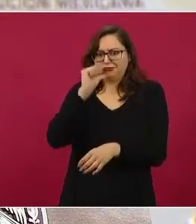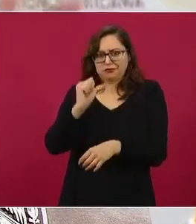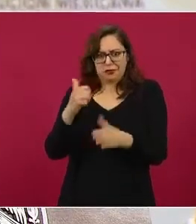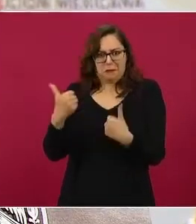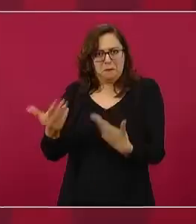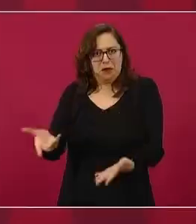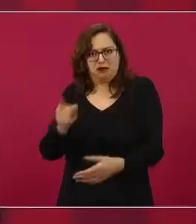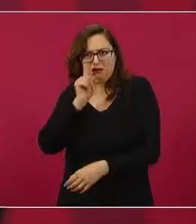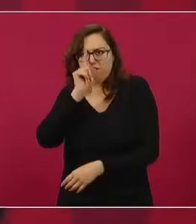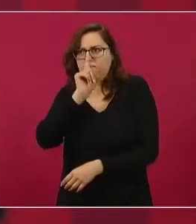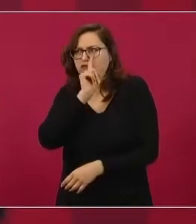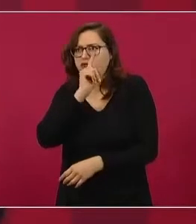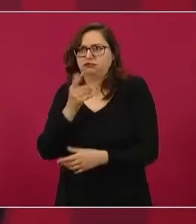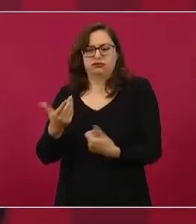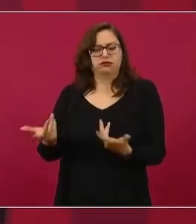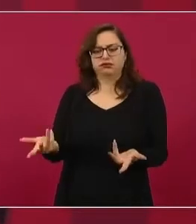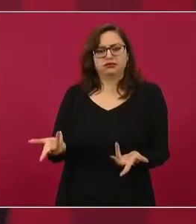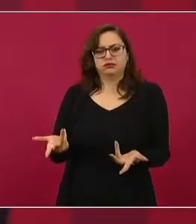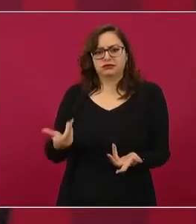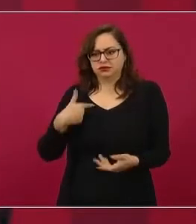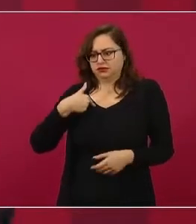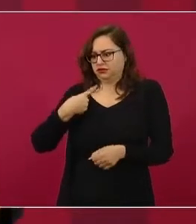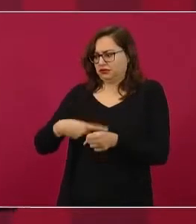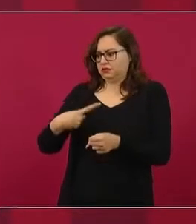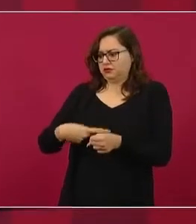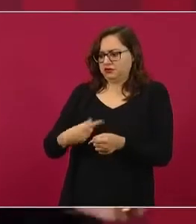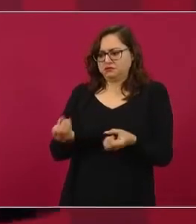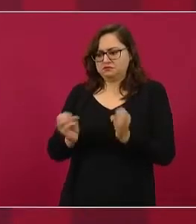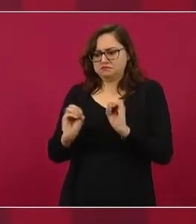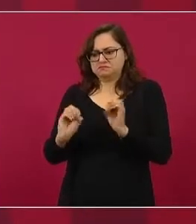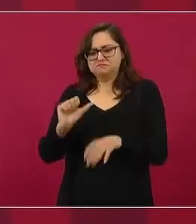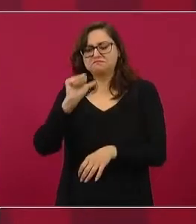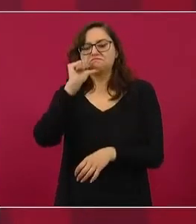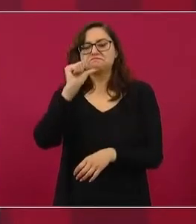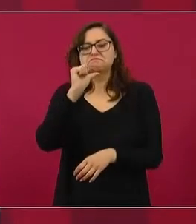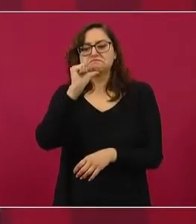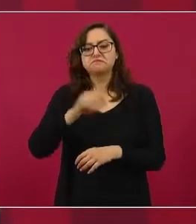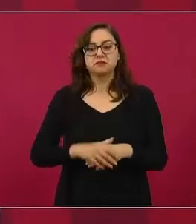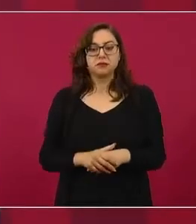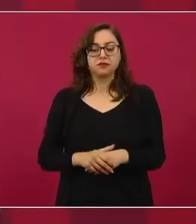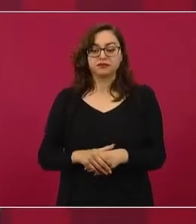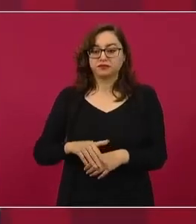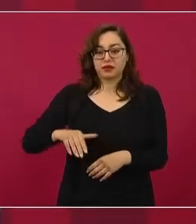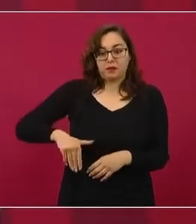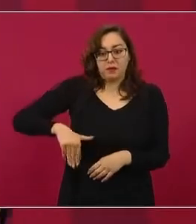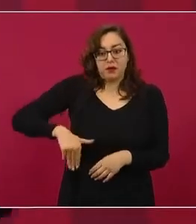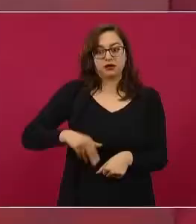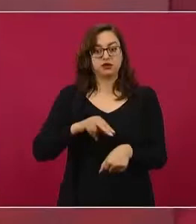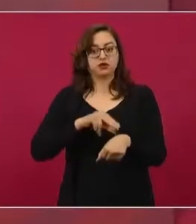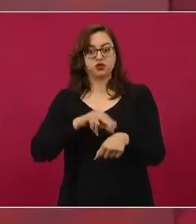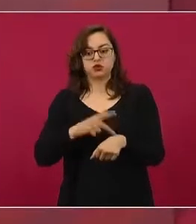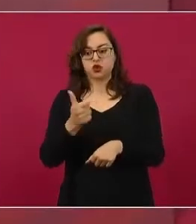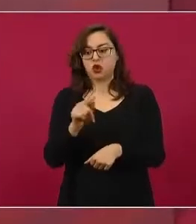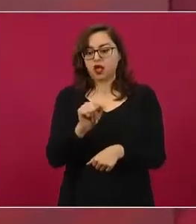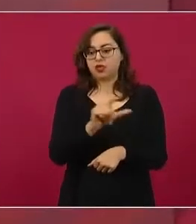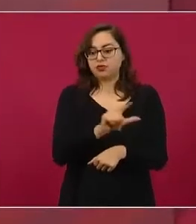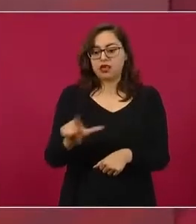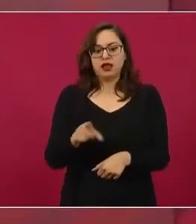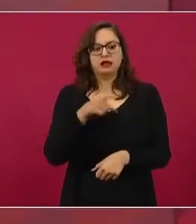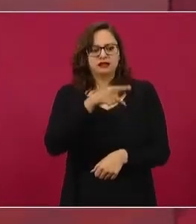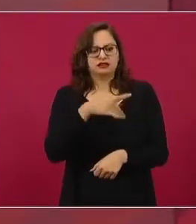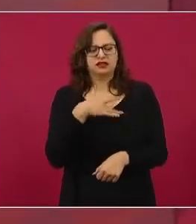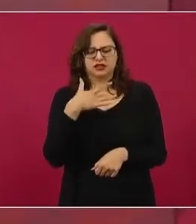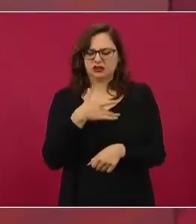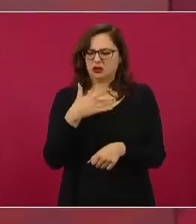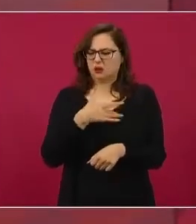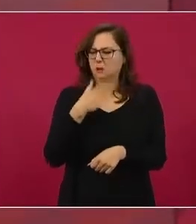ningún síntoma que pudiese indicar que fuese COVID. Ahora el doctor López-Gatell explicó que hace algunos días él